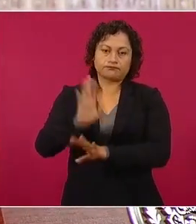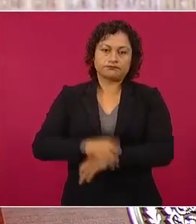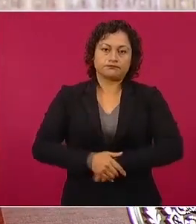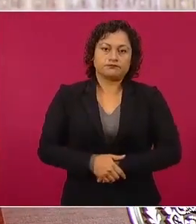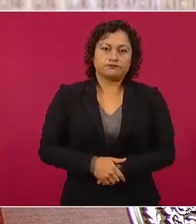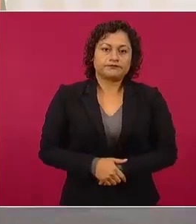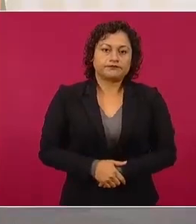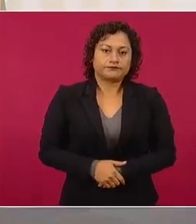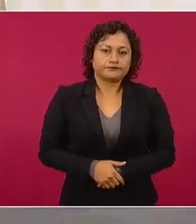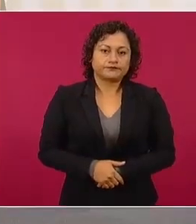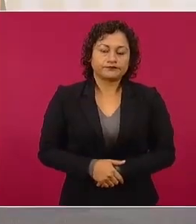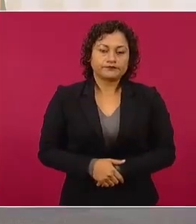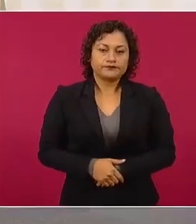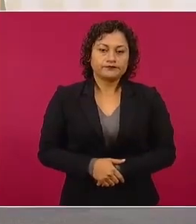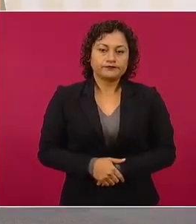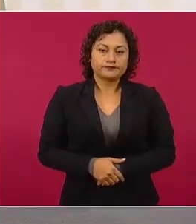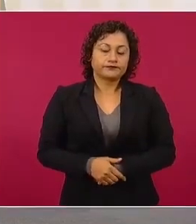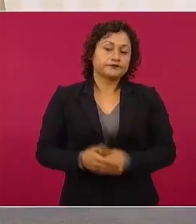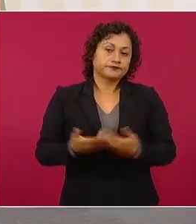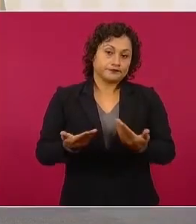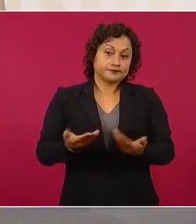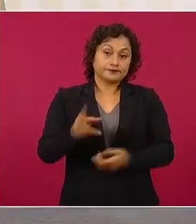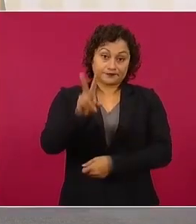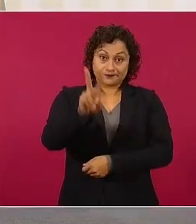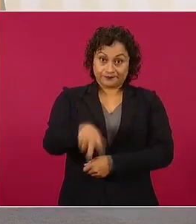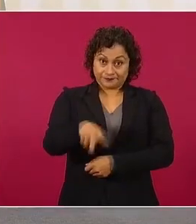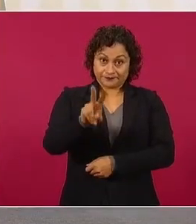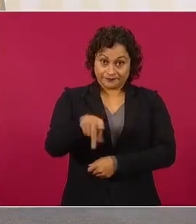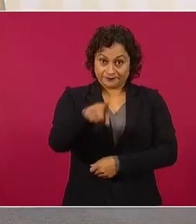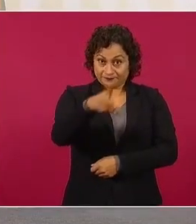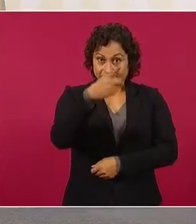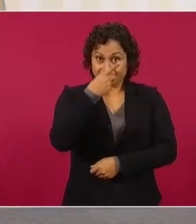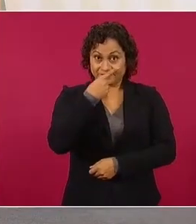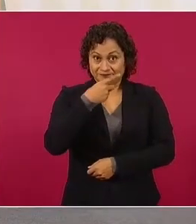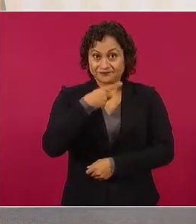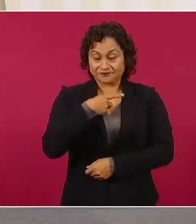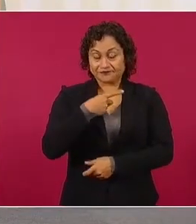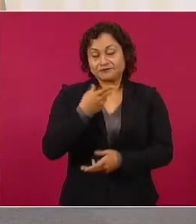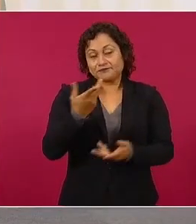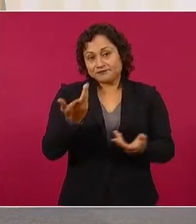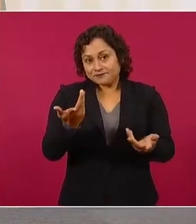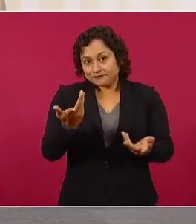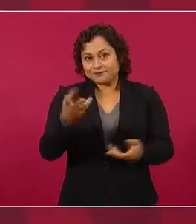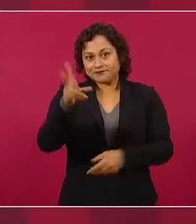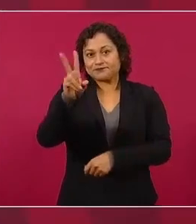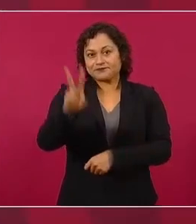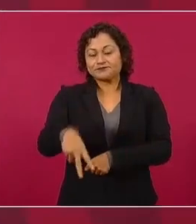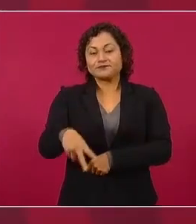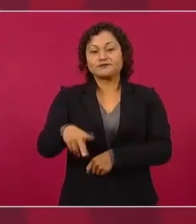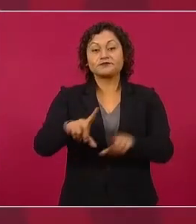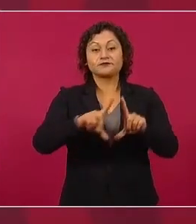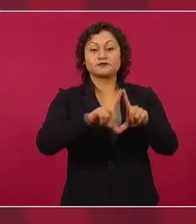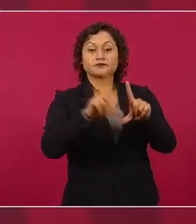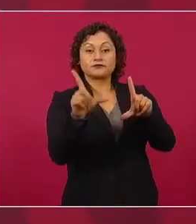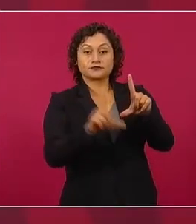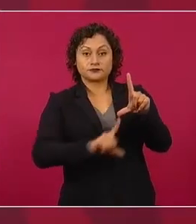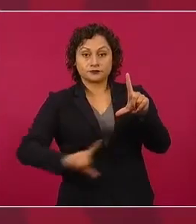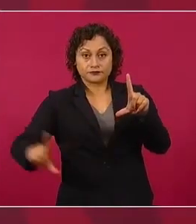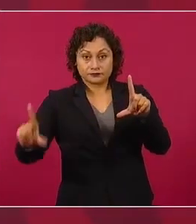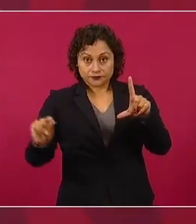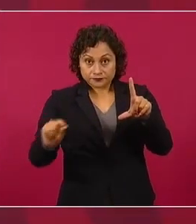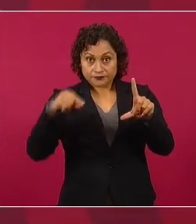Esta es en efecto una excepción al plan de